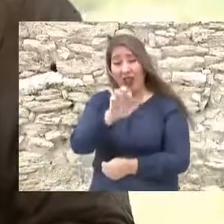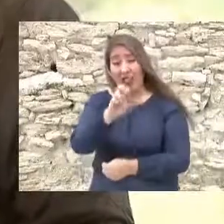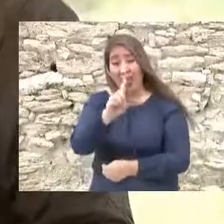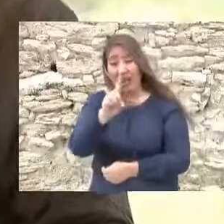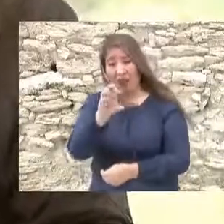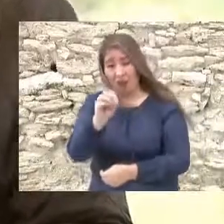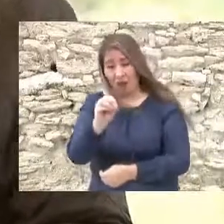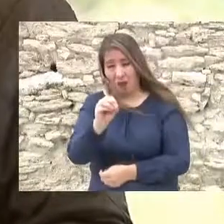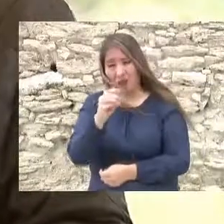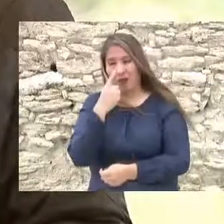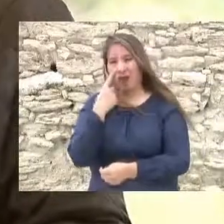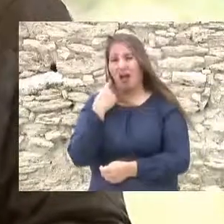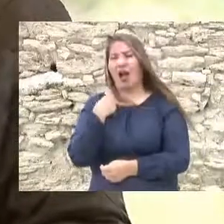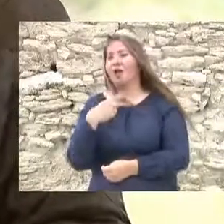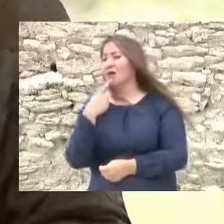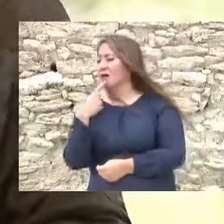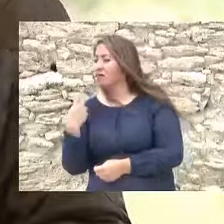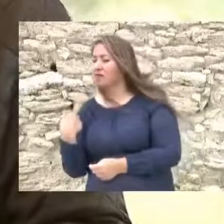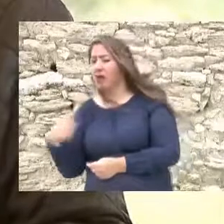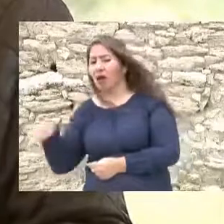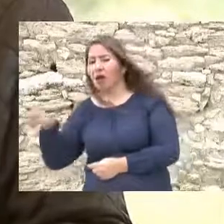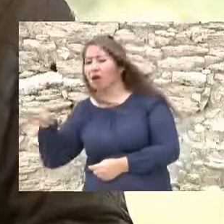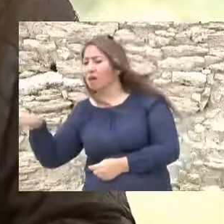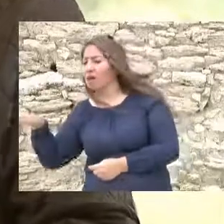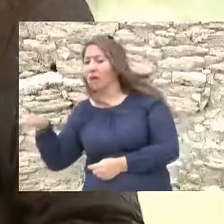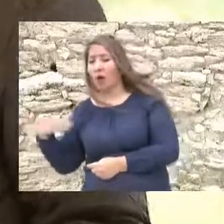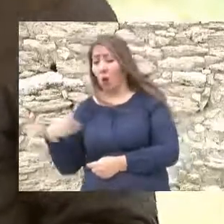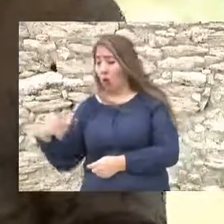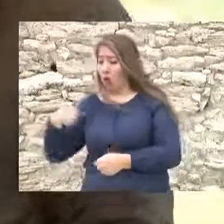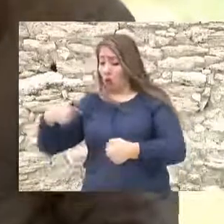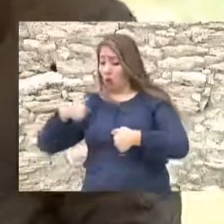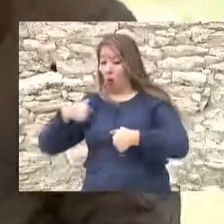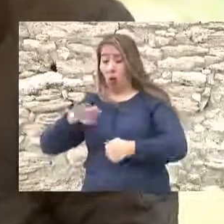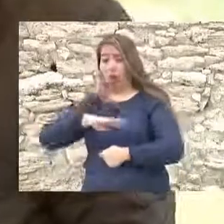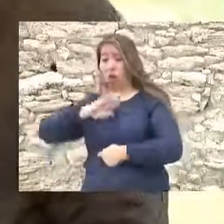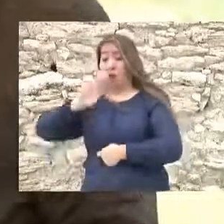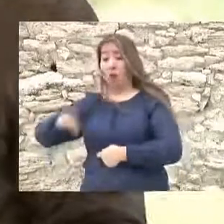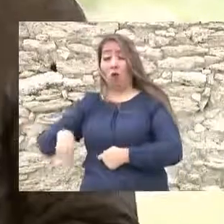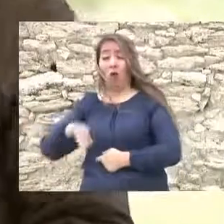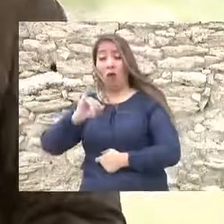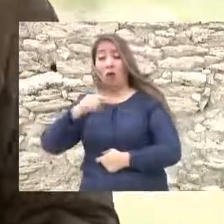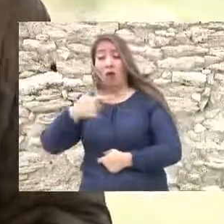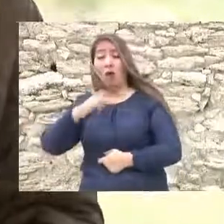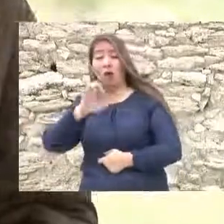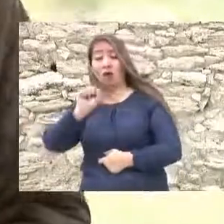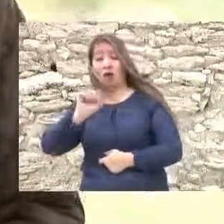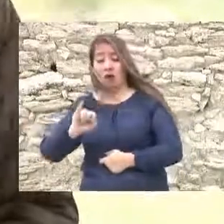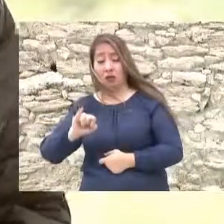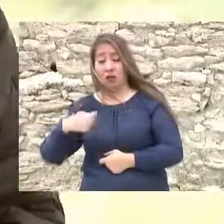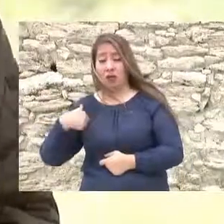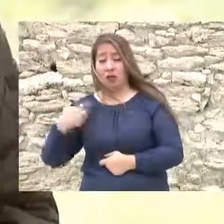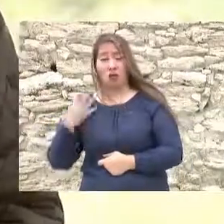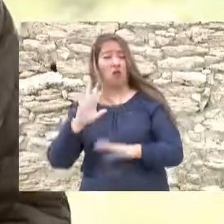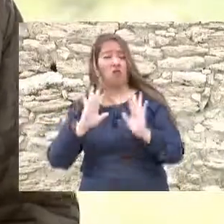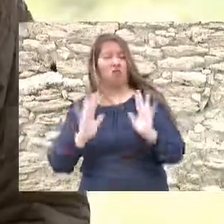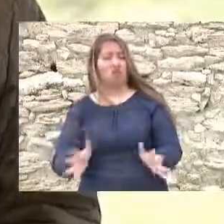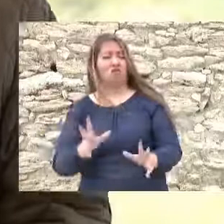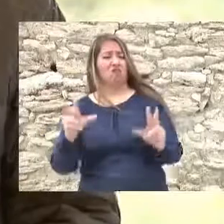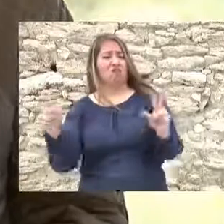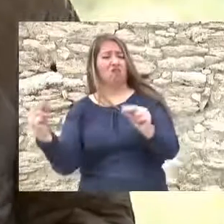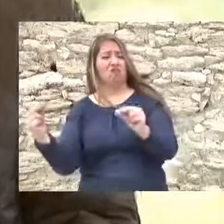oficialistas le dice a los hijos iglesias cuando yo me muera no quiero que